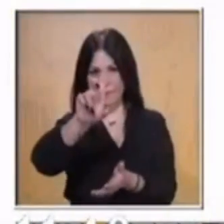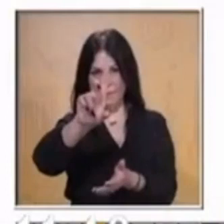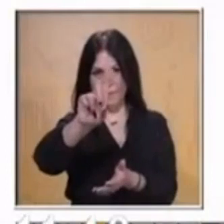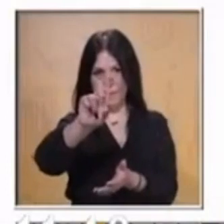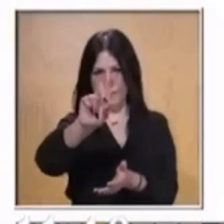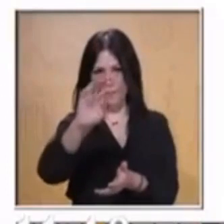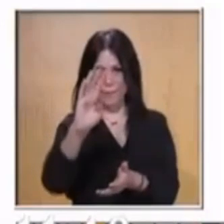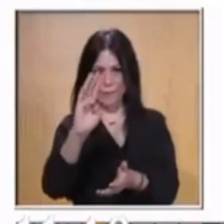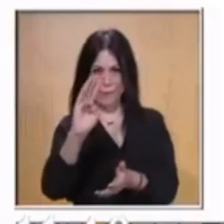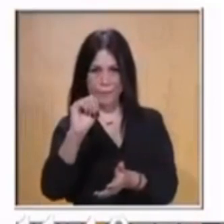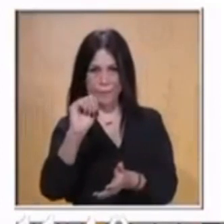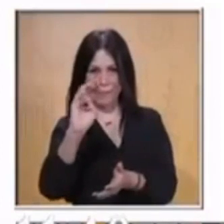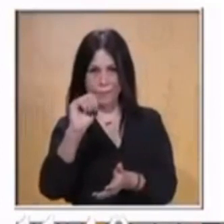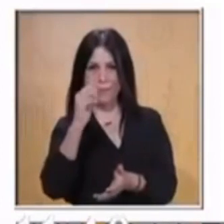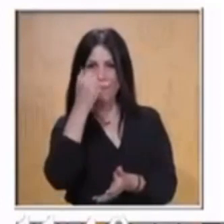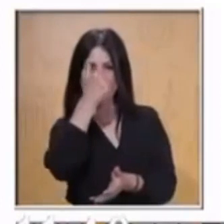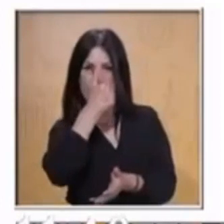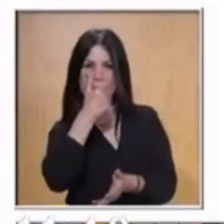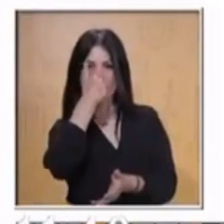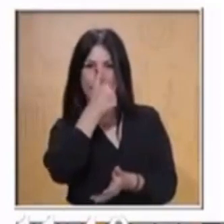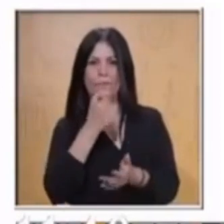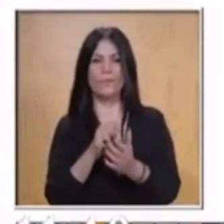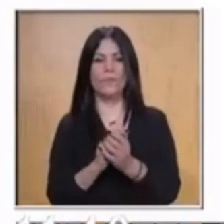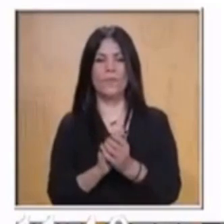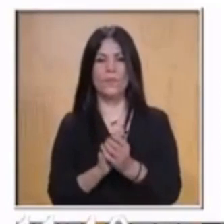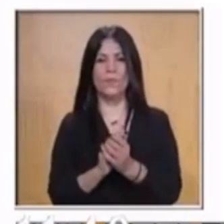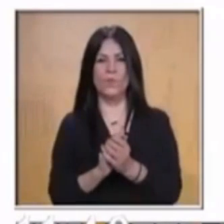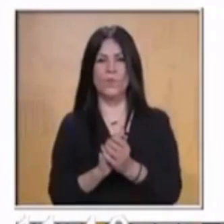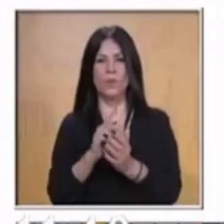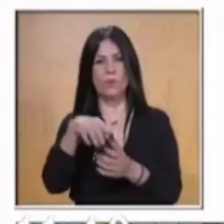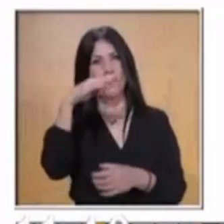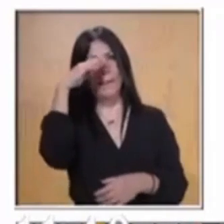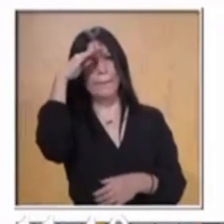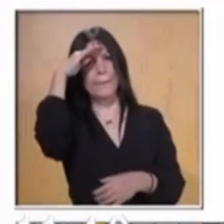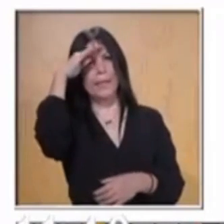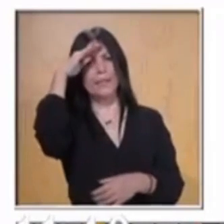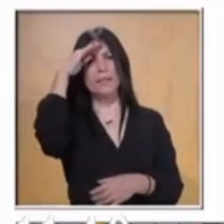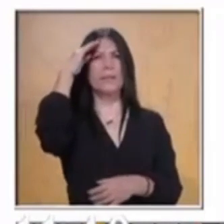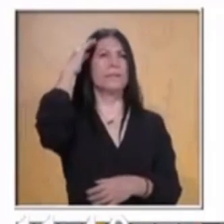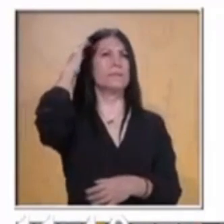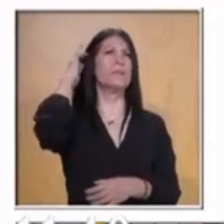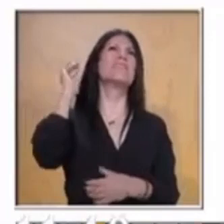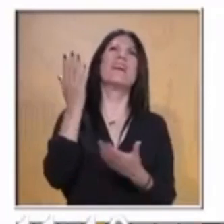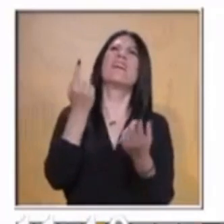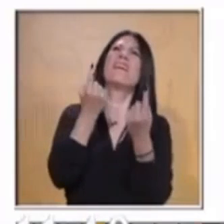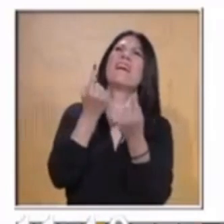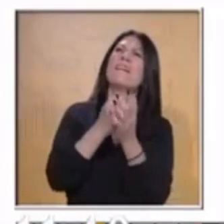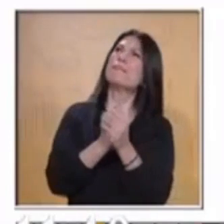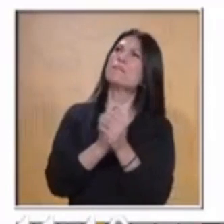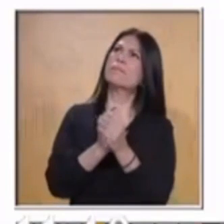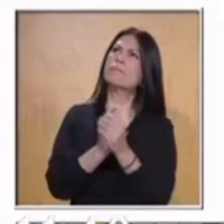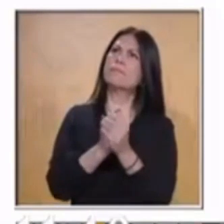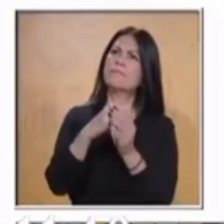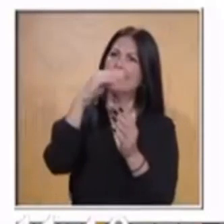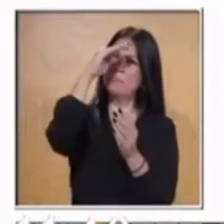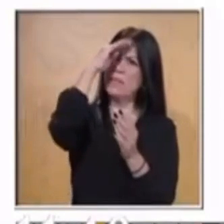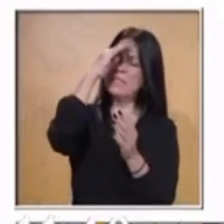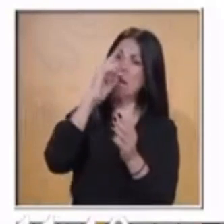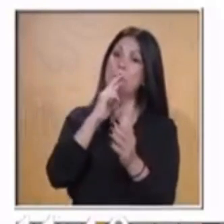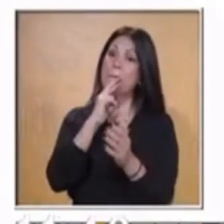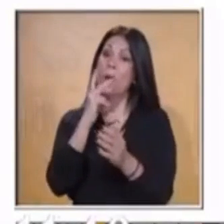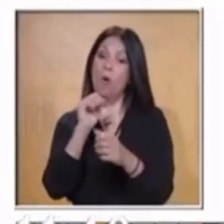alumnos. Analiza lo primero, ¿qué nos piden? Si deciden ir en autos,